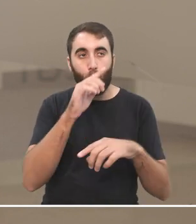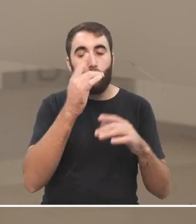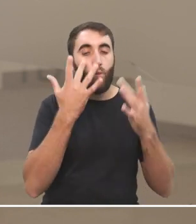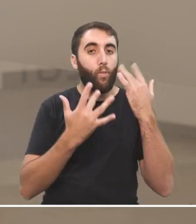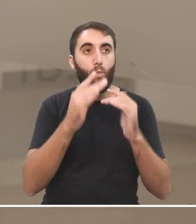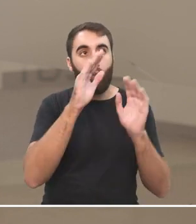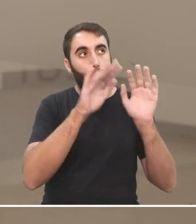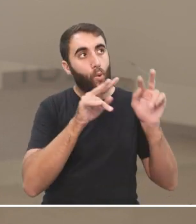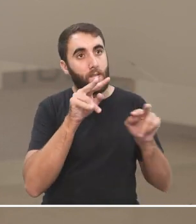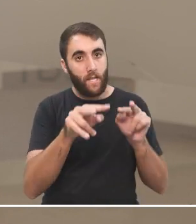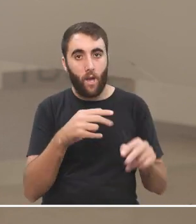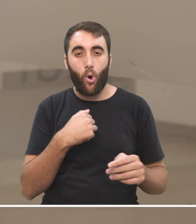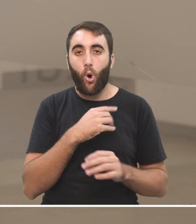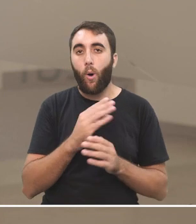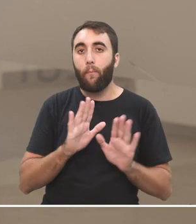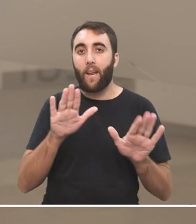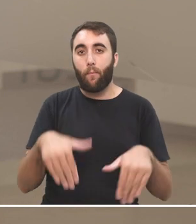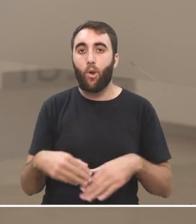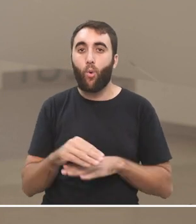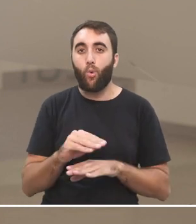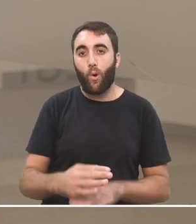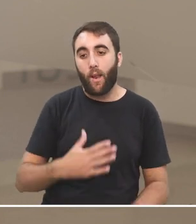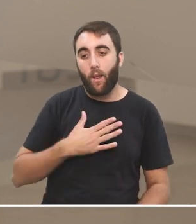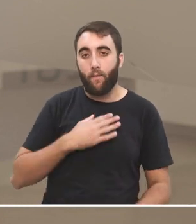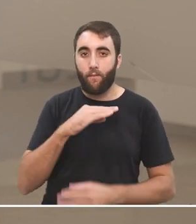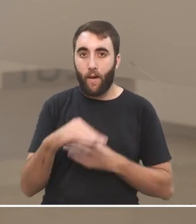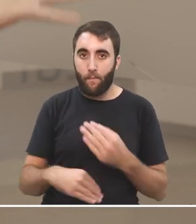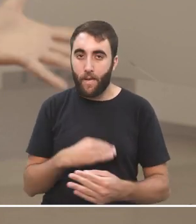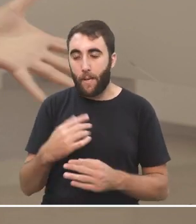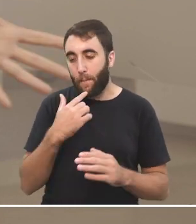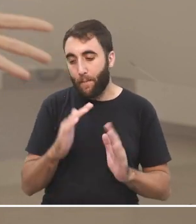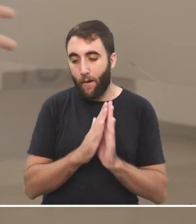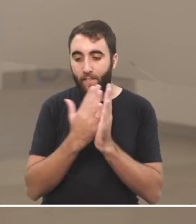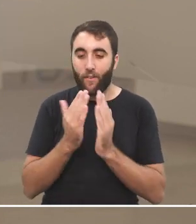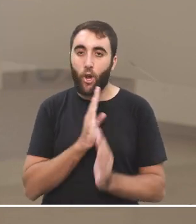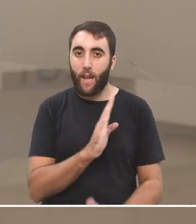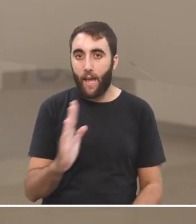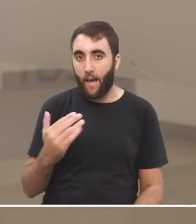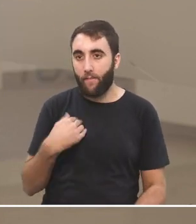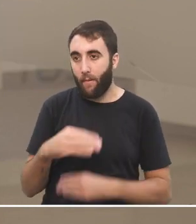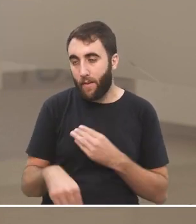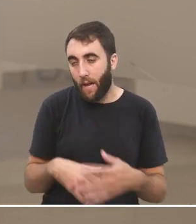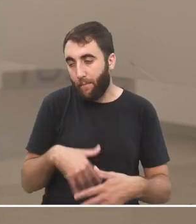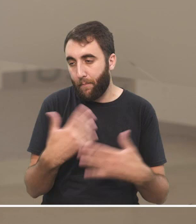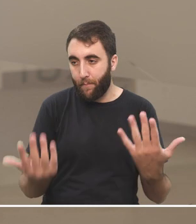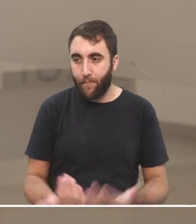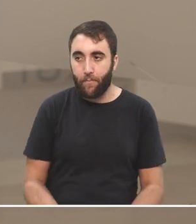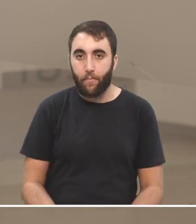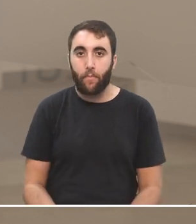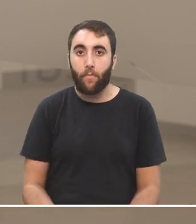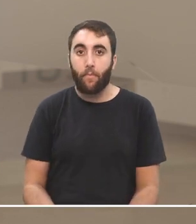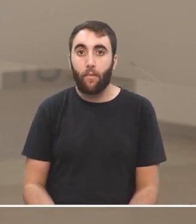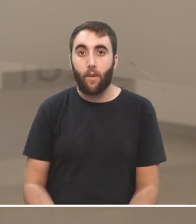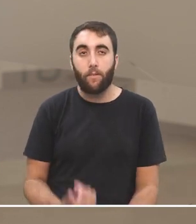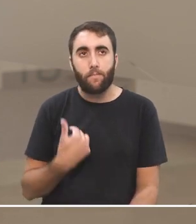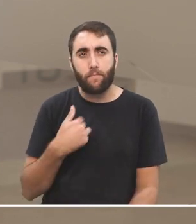cultural de una familia, o que podía tener acceso cada individuo, con esto de la biblioteca familiar y demás, y